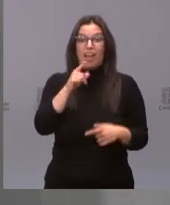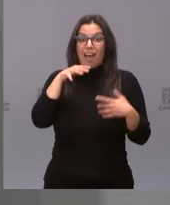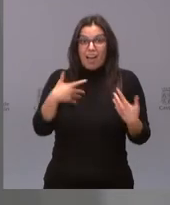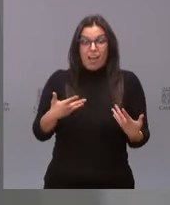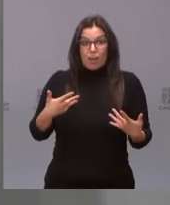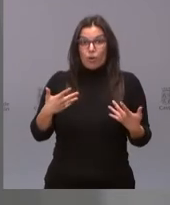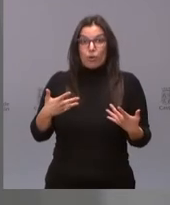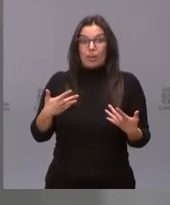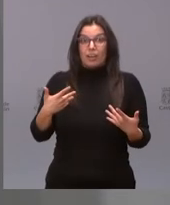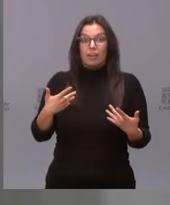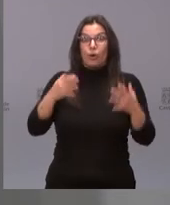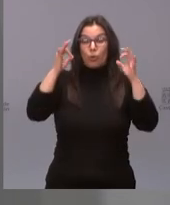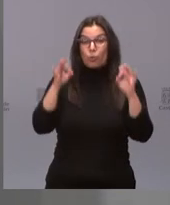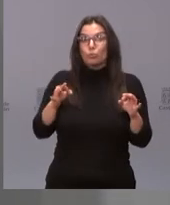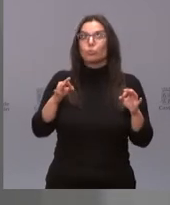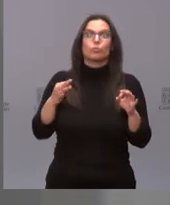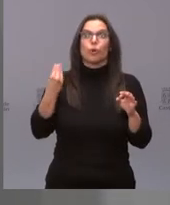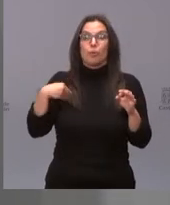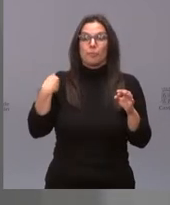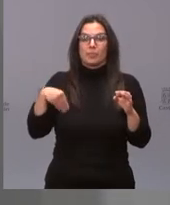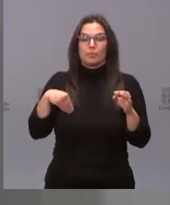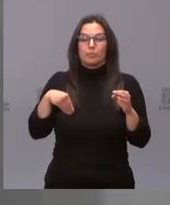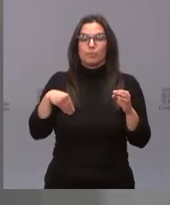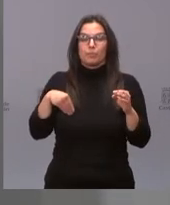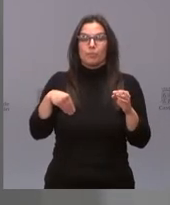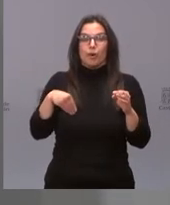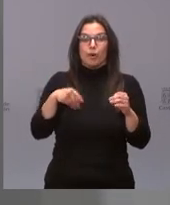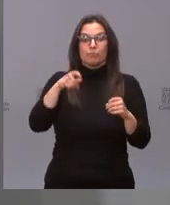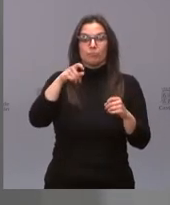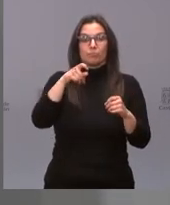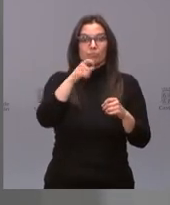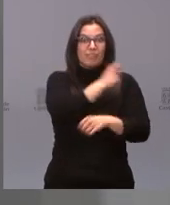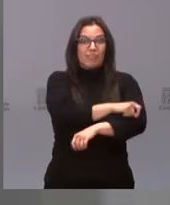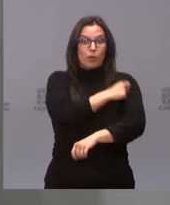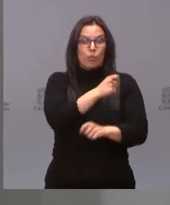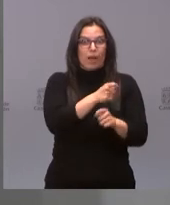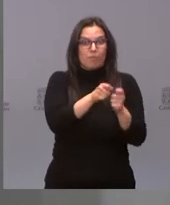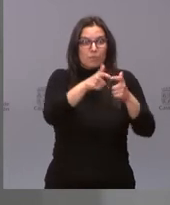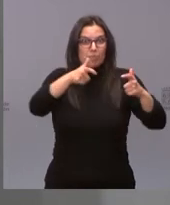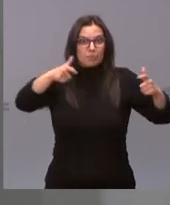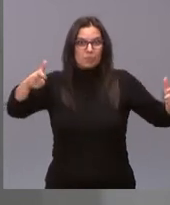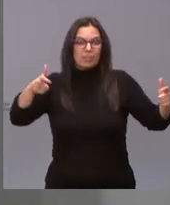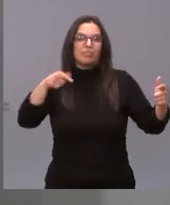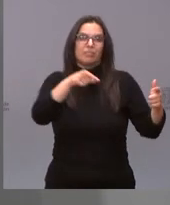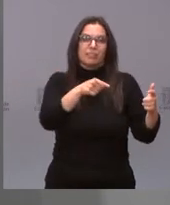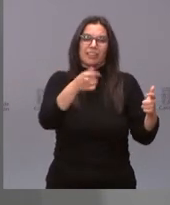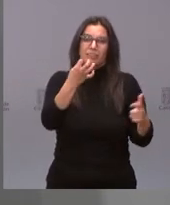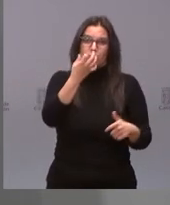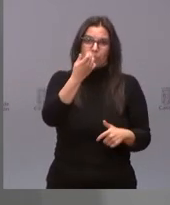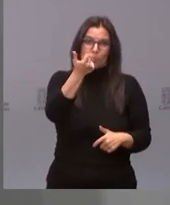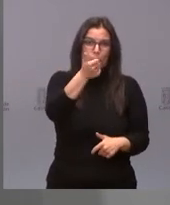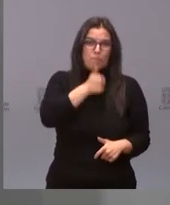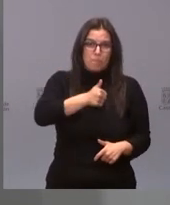que estamos en ese punto de cruce en el que estamos aumentando las tasas de vacunación. Tenemos que ser pacientes,